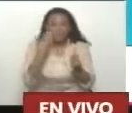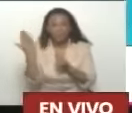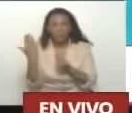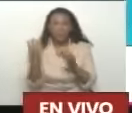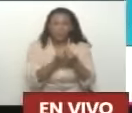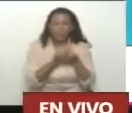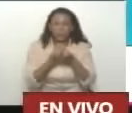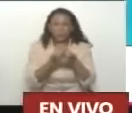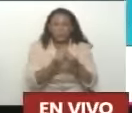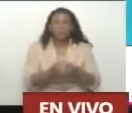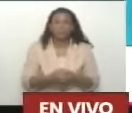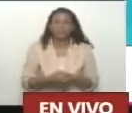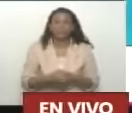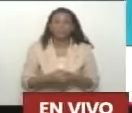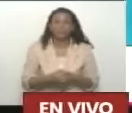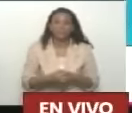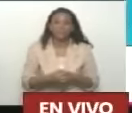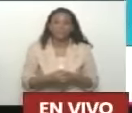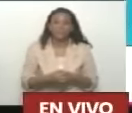Patarucos, no va.